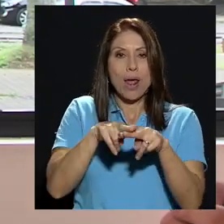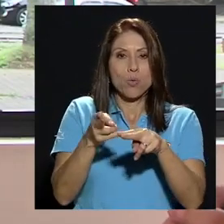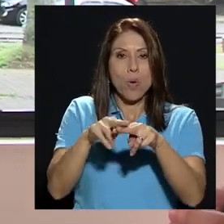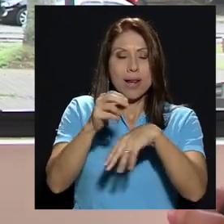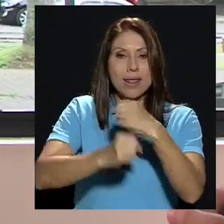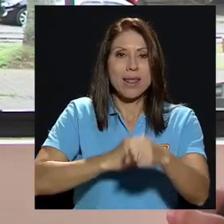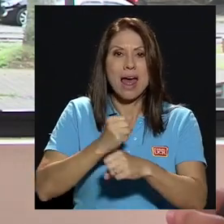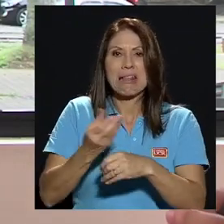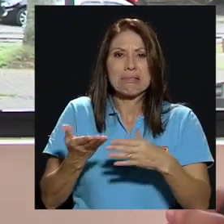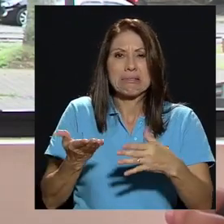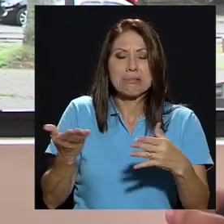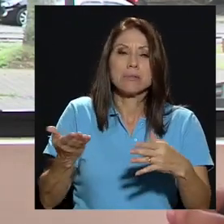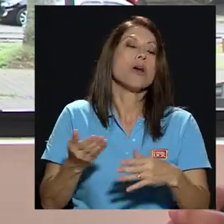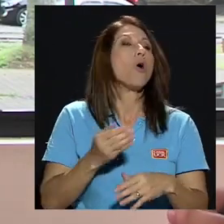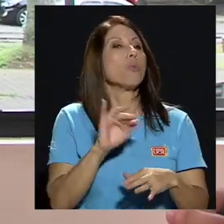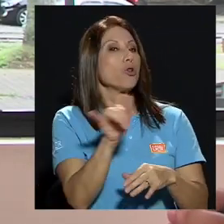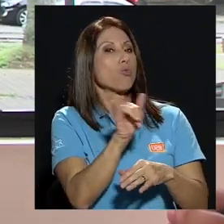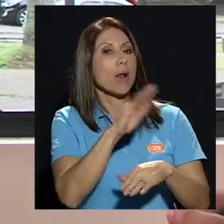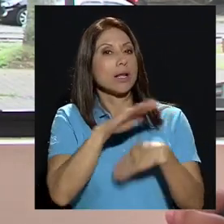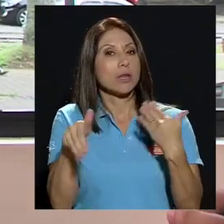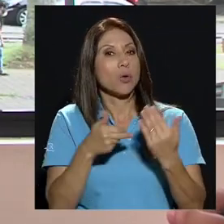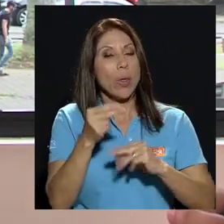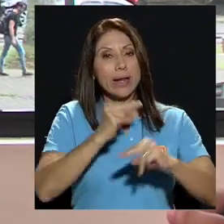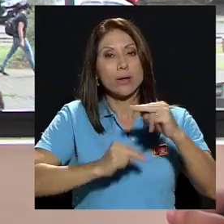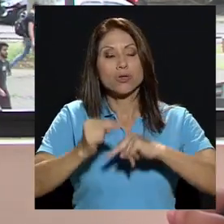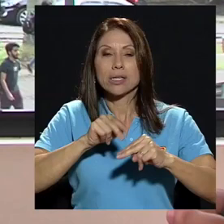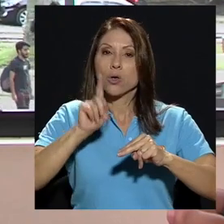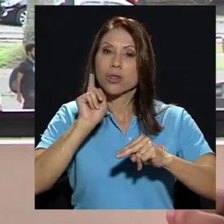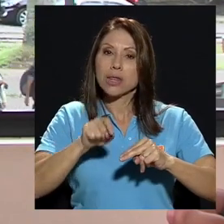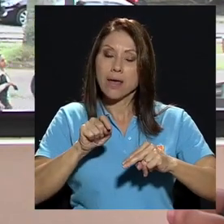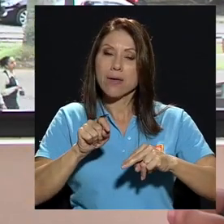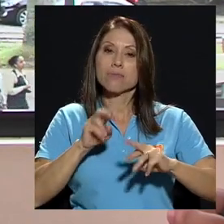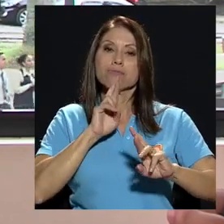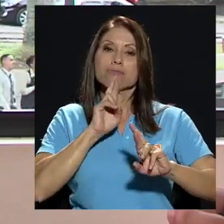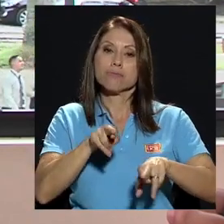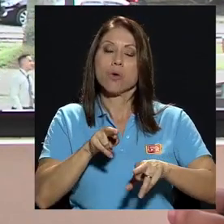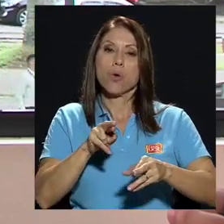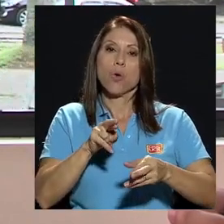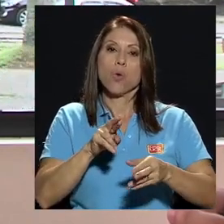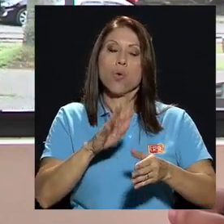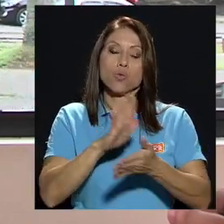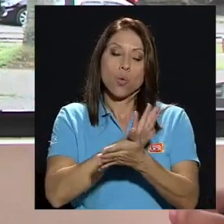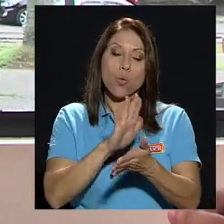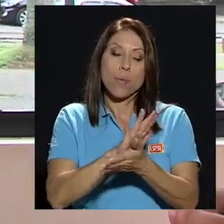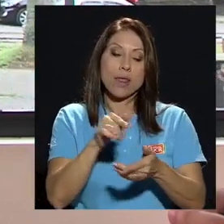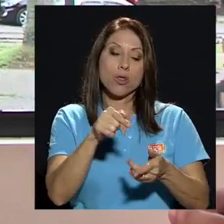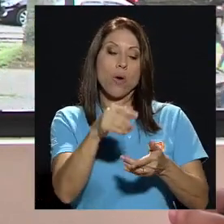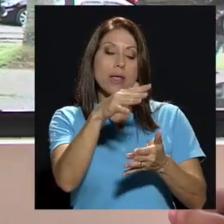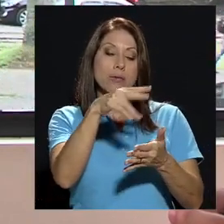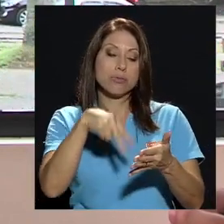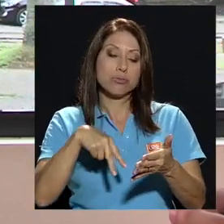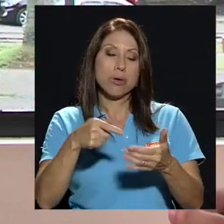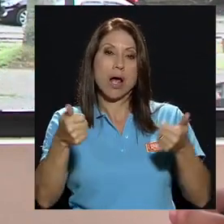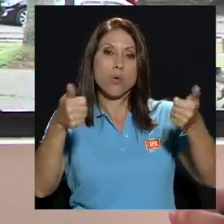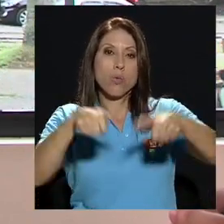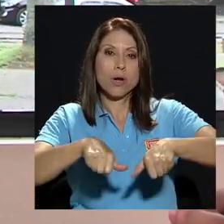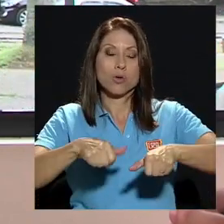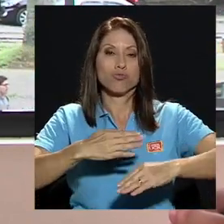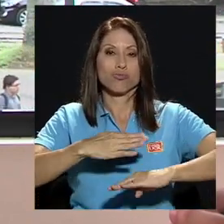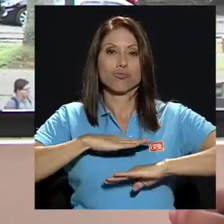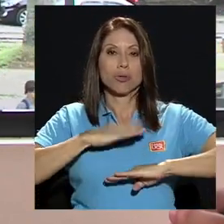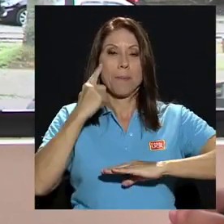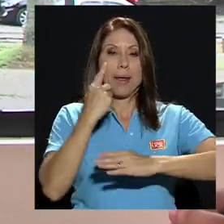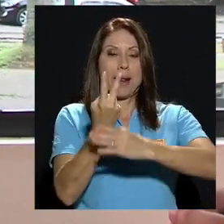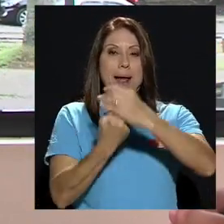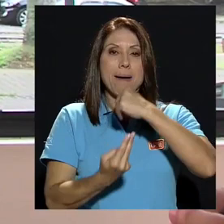negociación debe resultar en un documento o en un acuerdo que sea satisfactorio para ambas partes. Hace un momento le